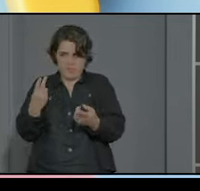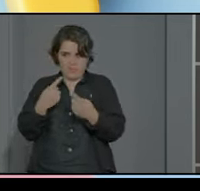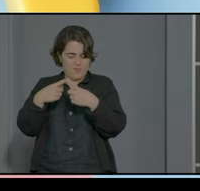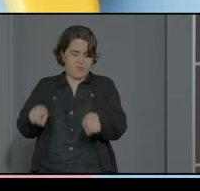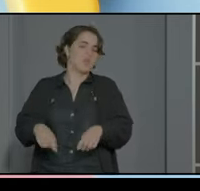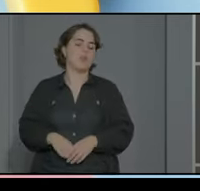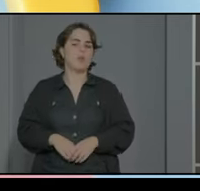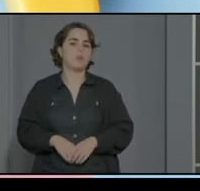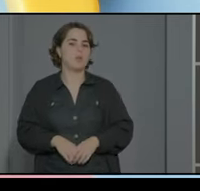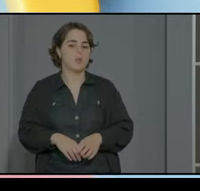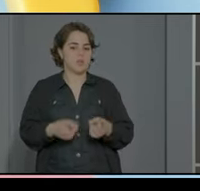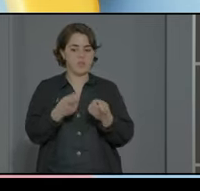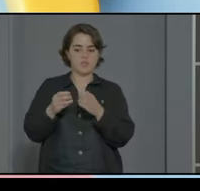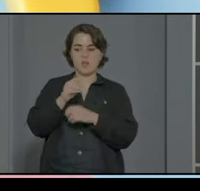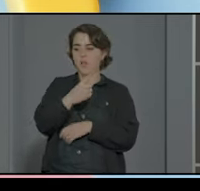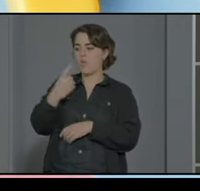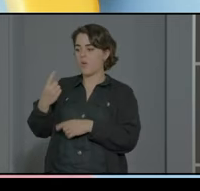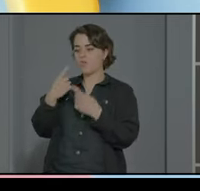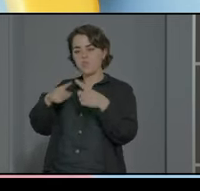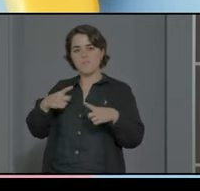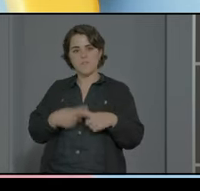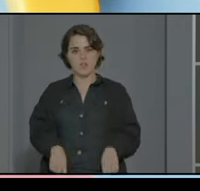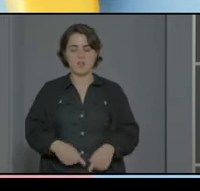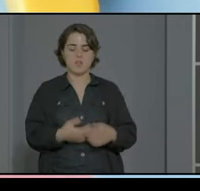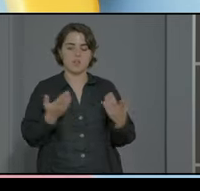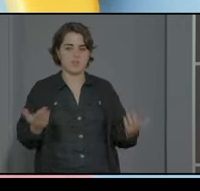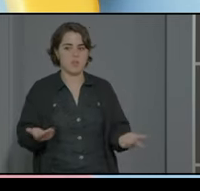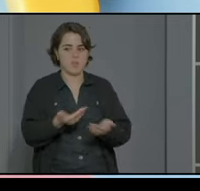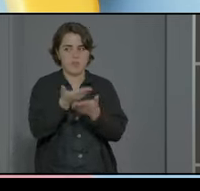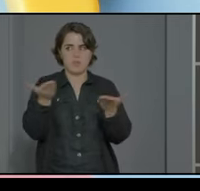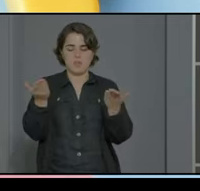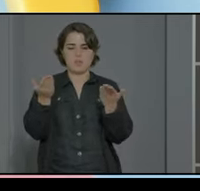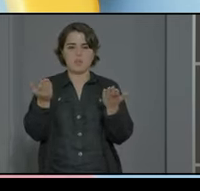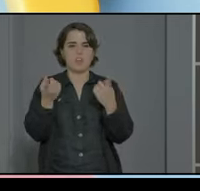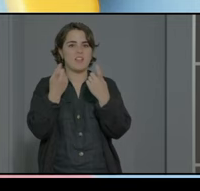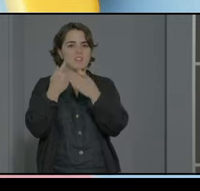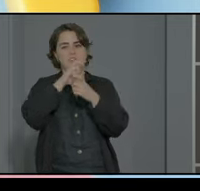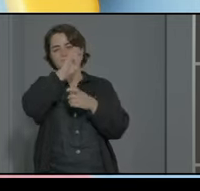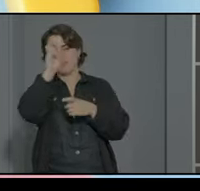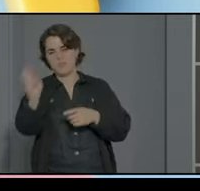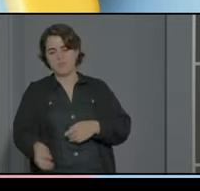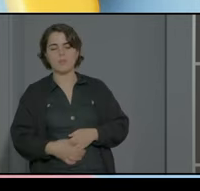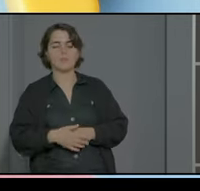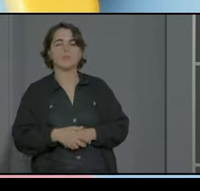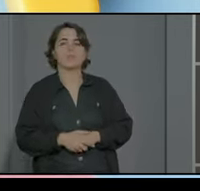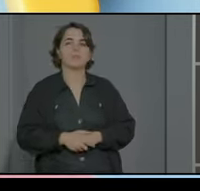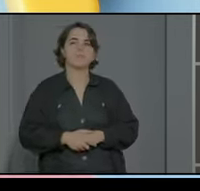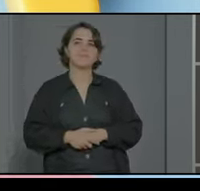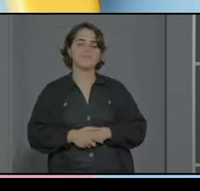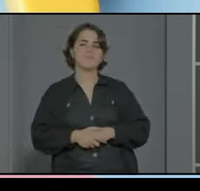a nivel de necesidades pues que diversidad va a haber entre el resto múltiple tenemos que tener una